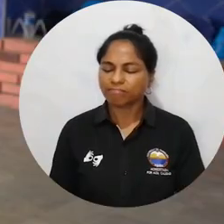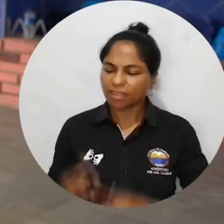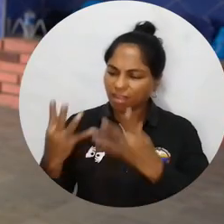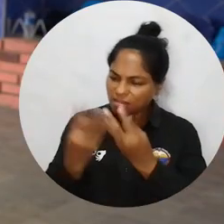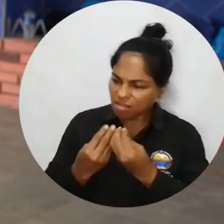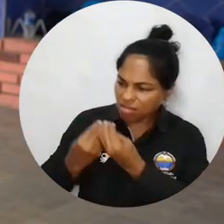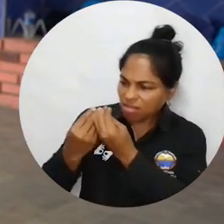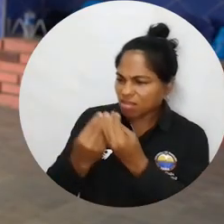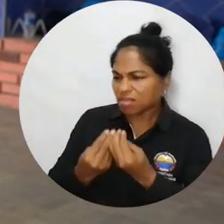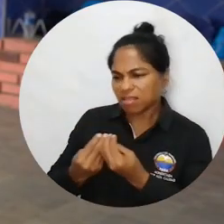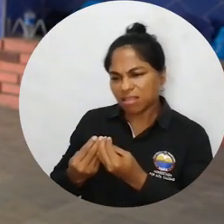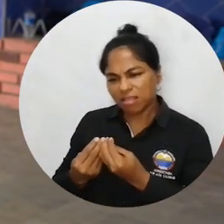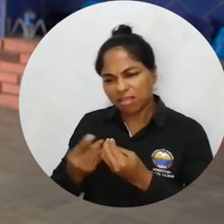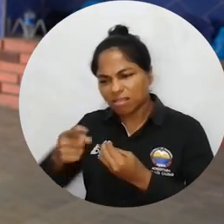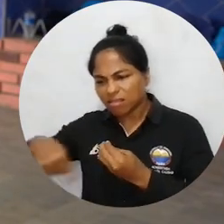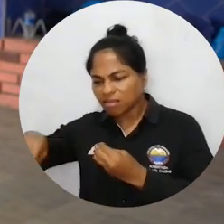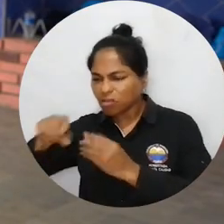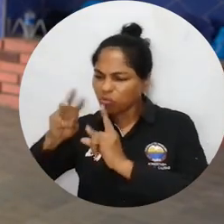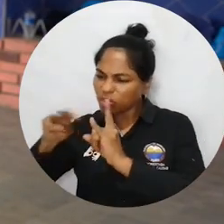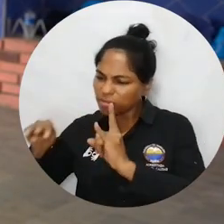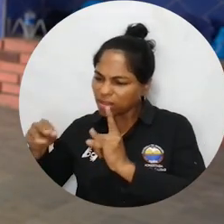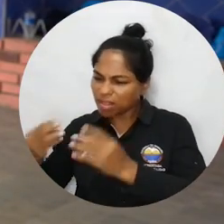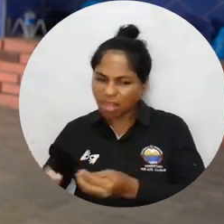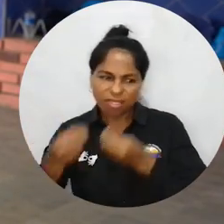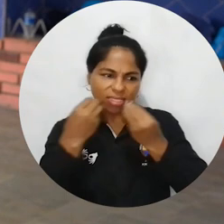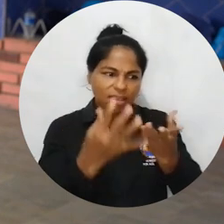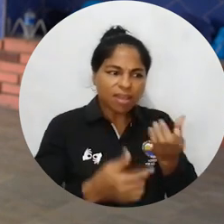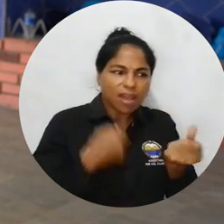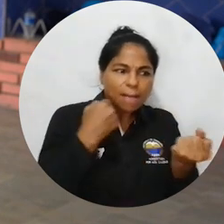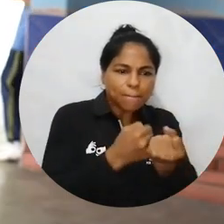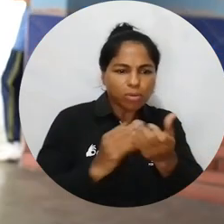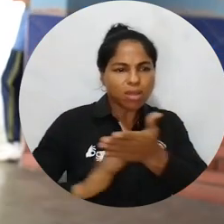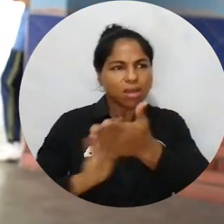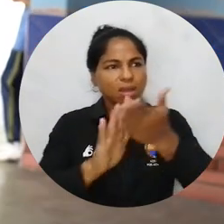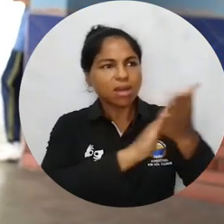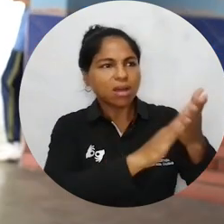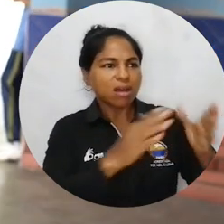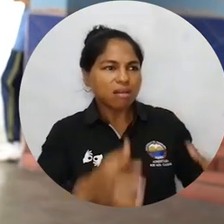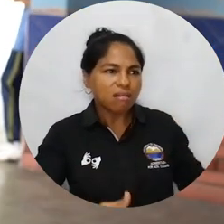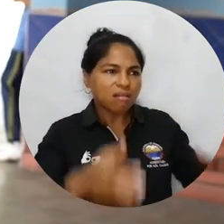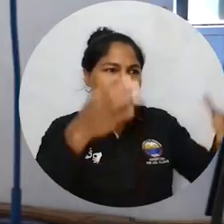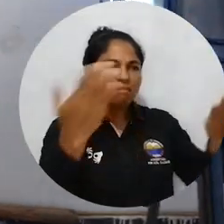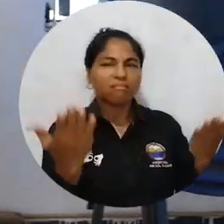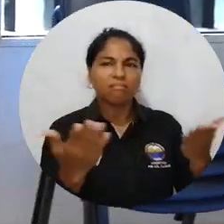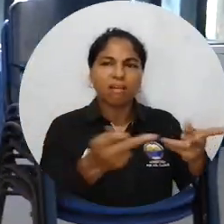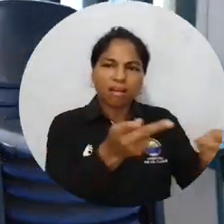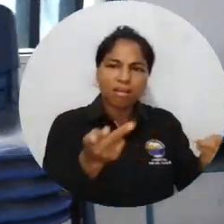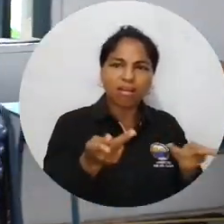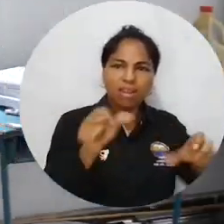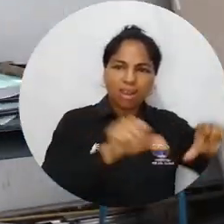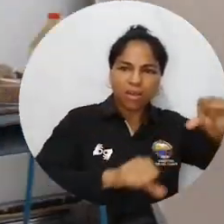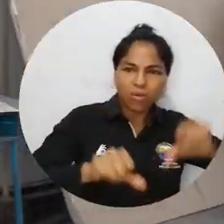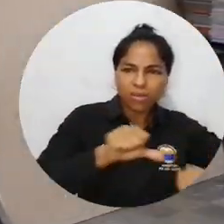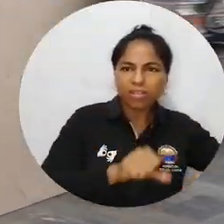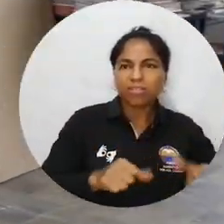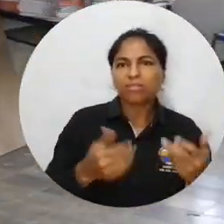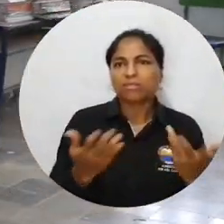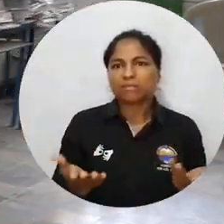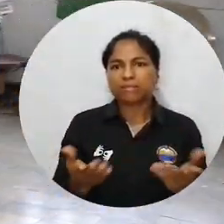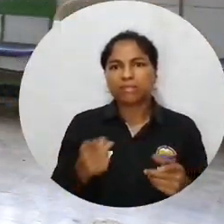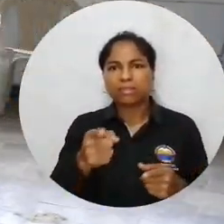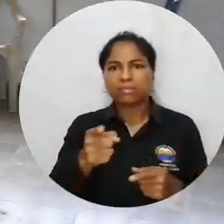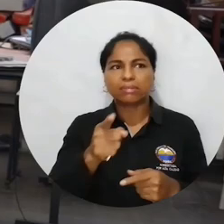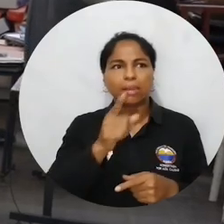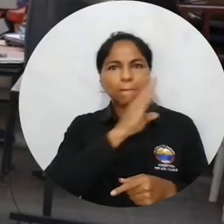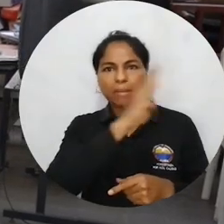En ese camino hemos trazado una ruta de trabajo de cosas que la universidad puede aportar y puede hacer para el mejoramiento de la infraestructura a partir de fortalecimiento de laboratorios,